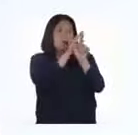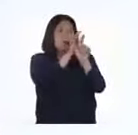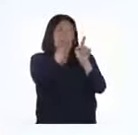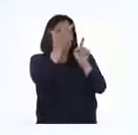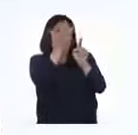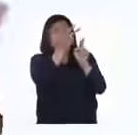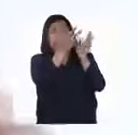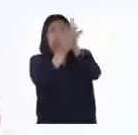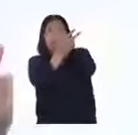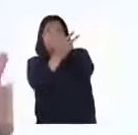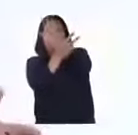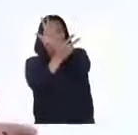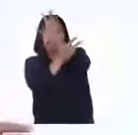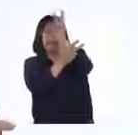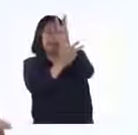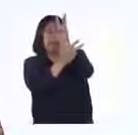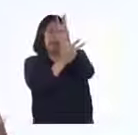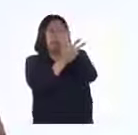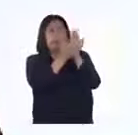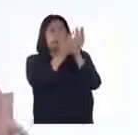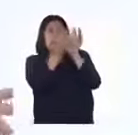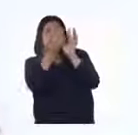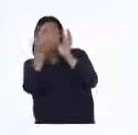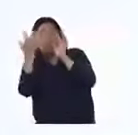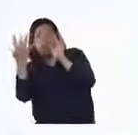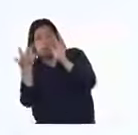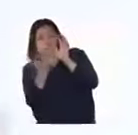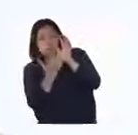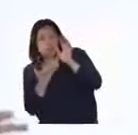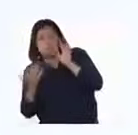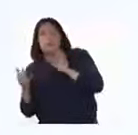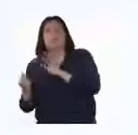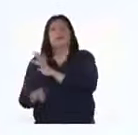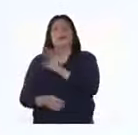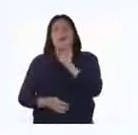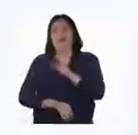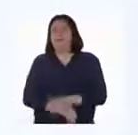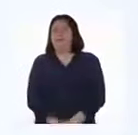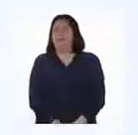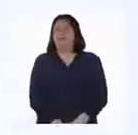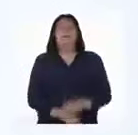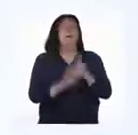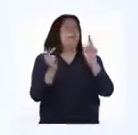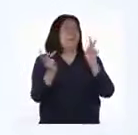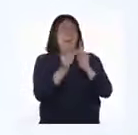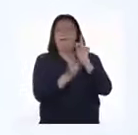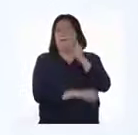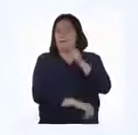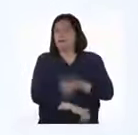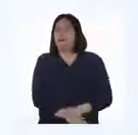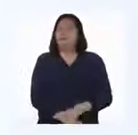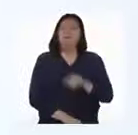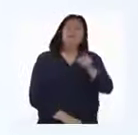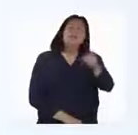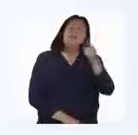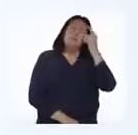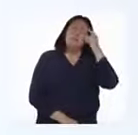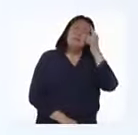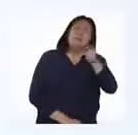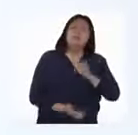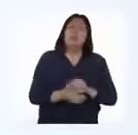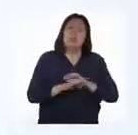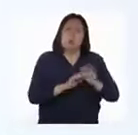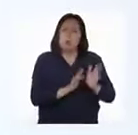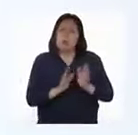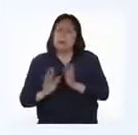En tres sectores, 36 vicuñas. Y así, y así, y así, hasta llegar a los 40 sectores. Perfecto. ¿Qué les parece si